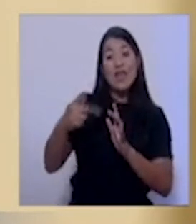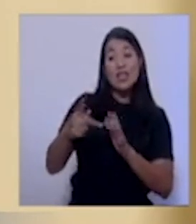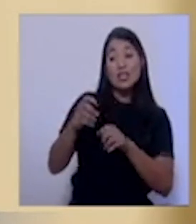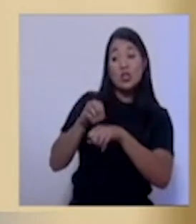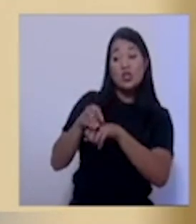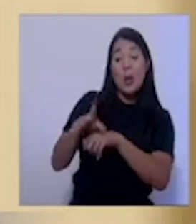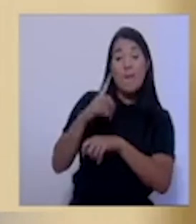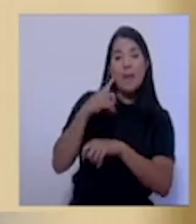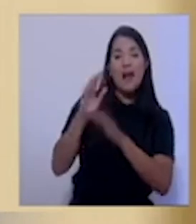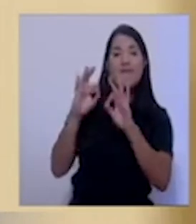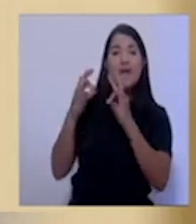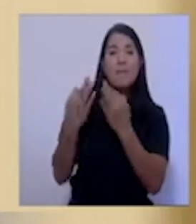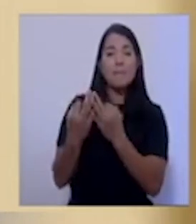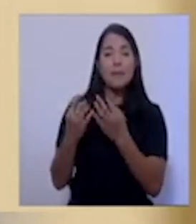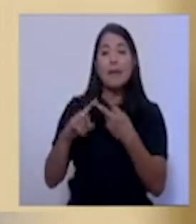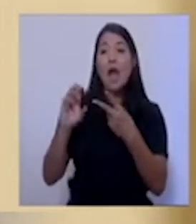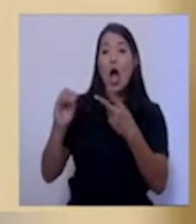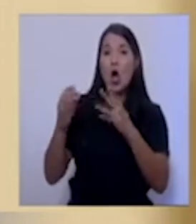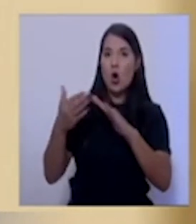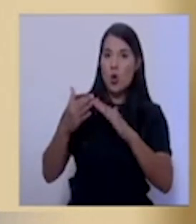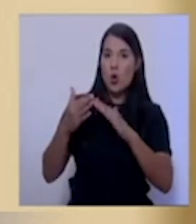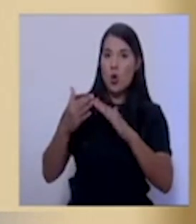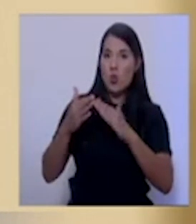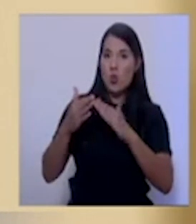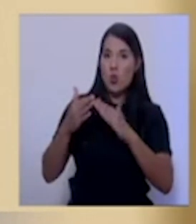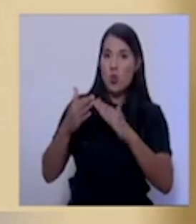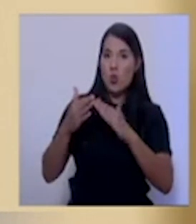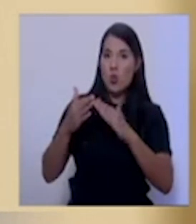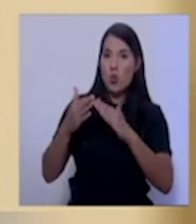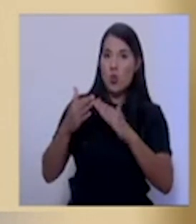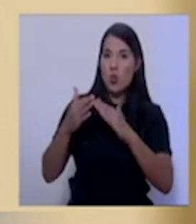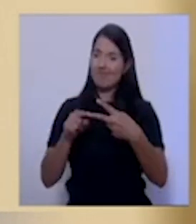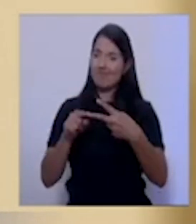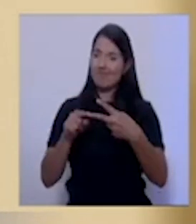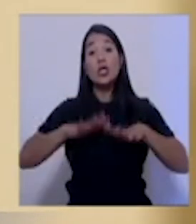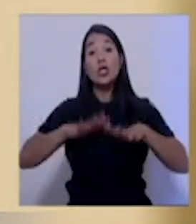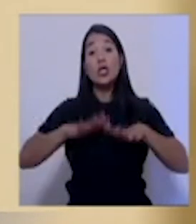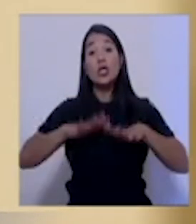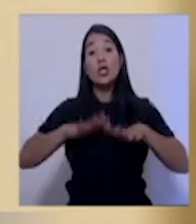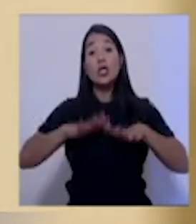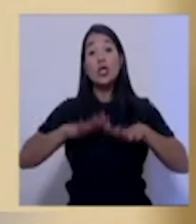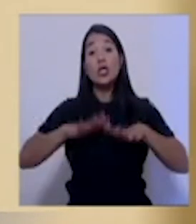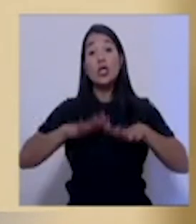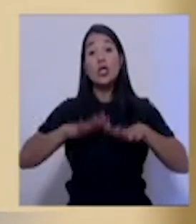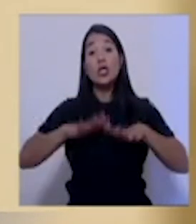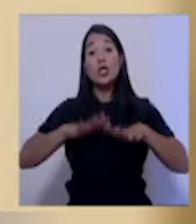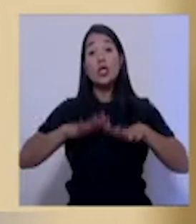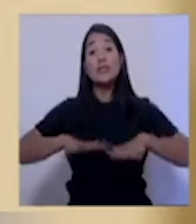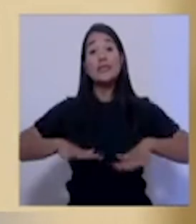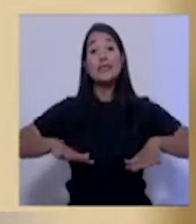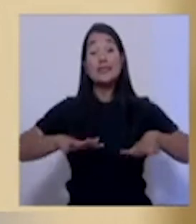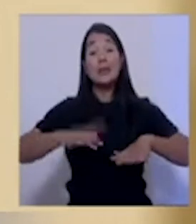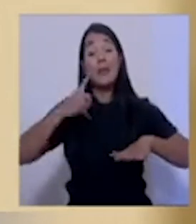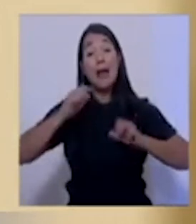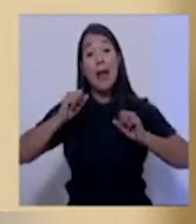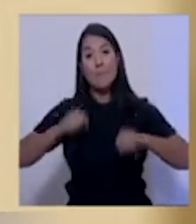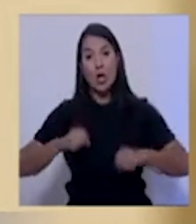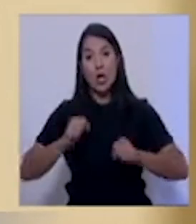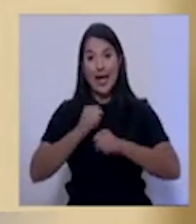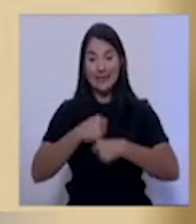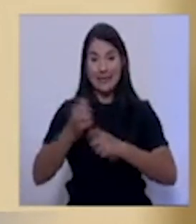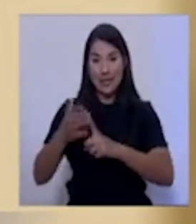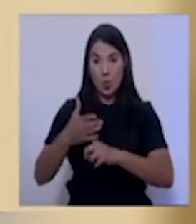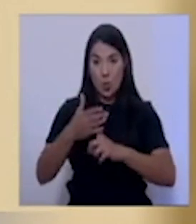hacia su comunidad, y requieren condiciones apropiadas para poder hacer su cuarentena, o sea, pasar